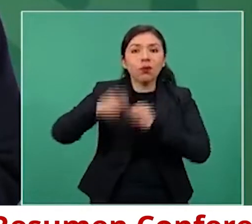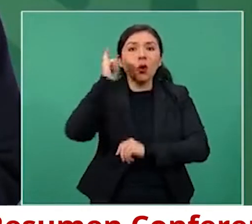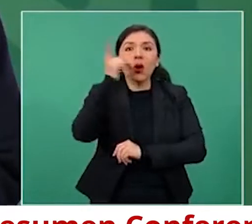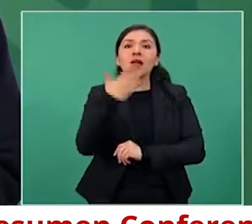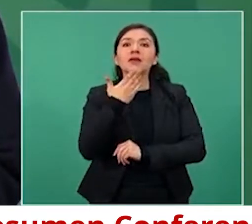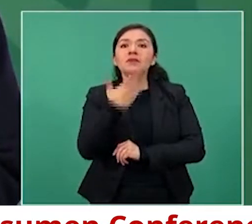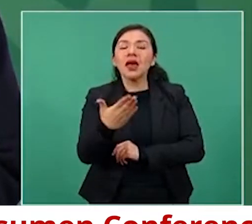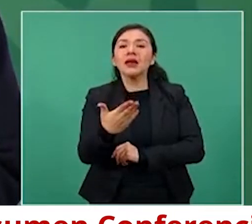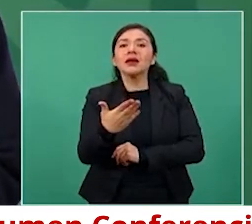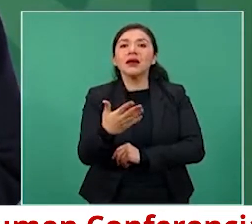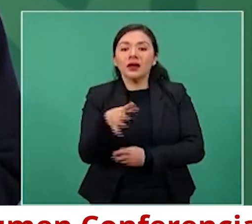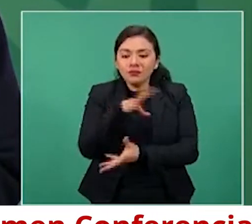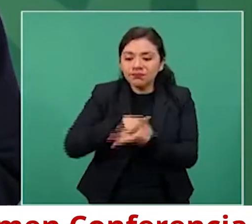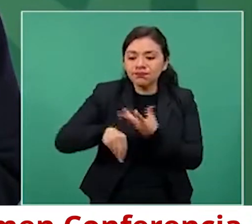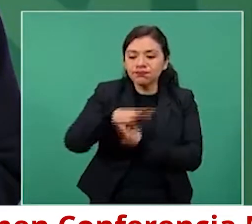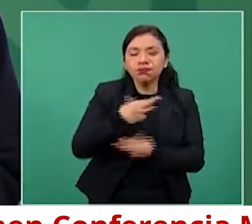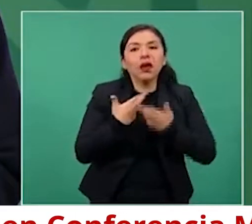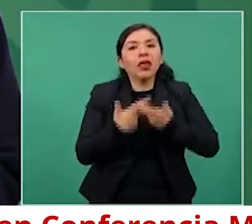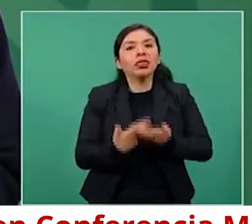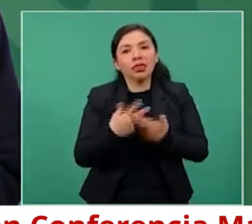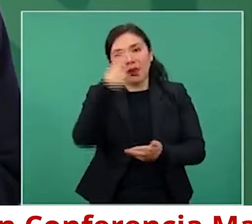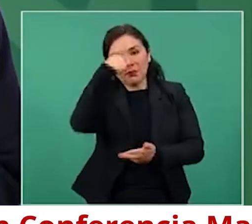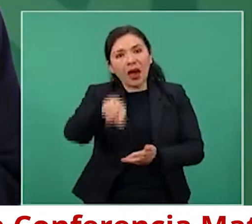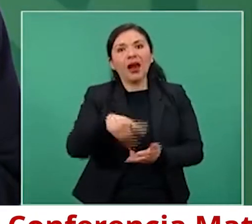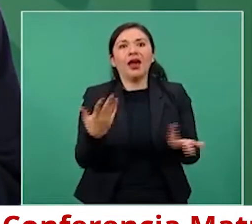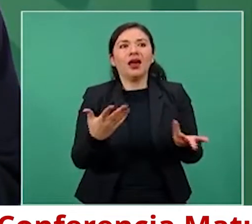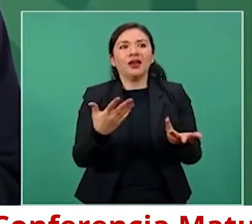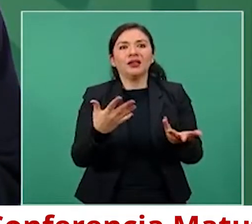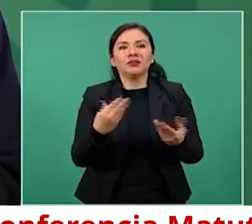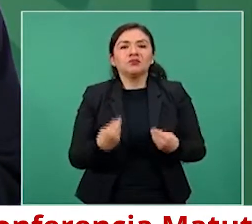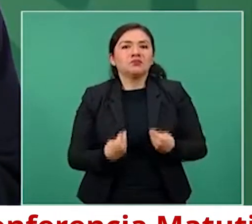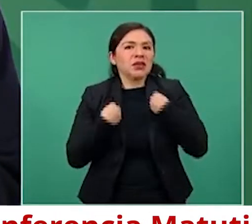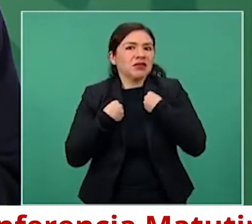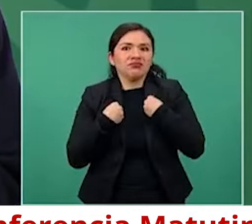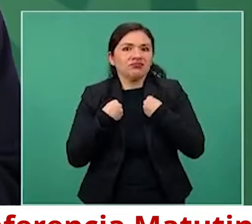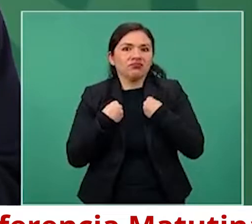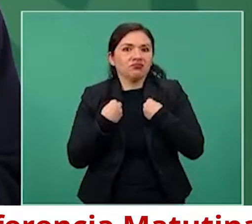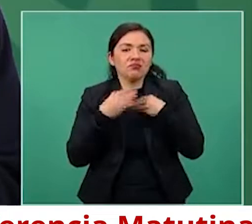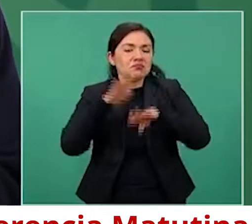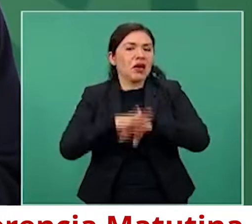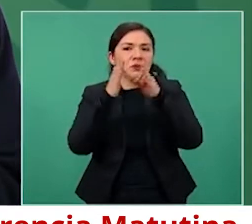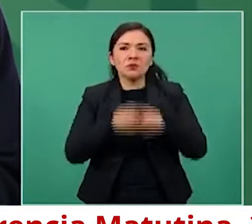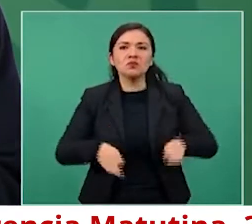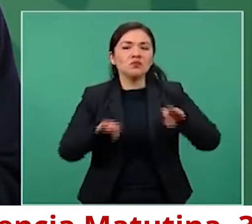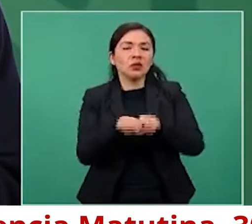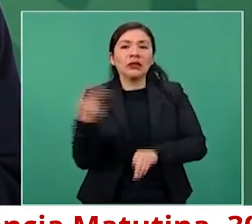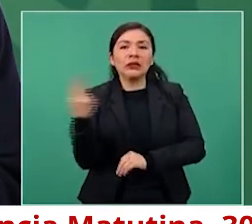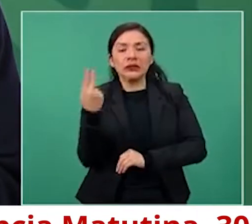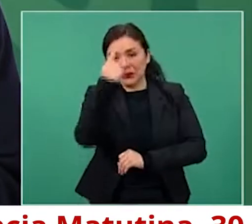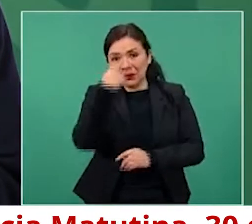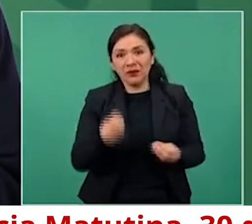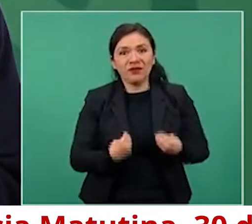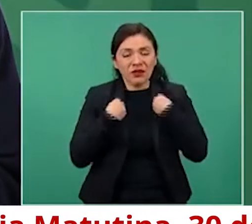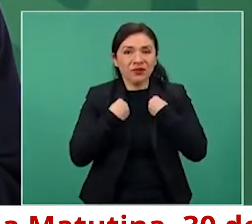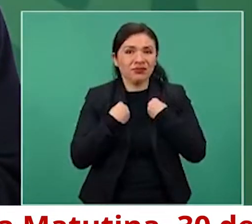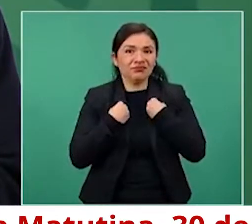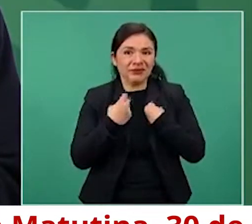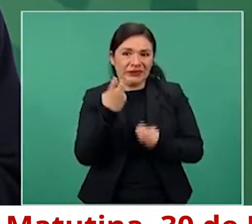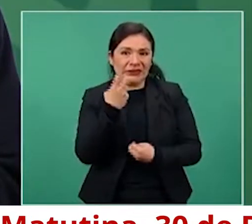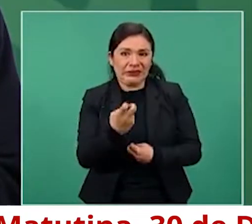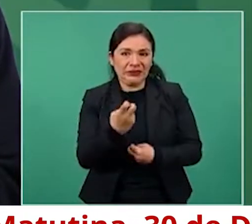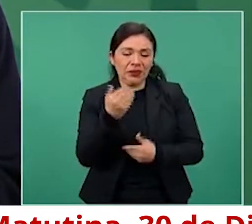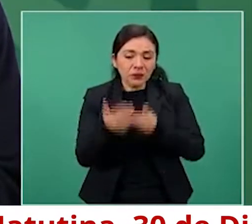para lo indispensable, para lo necesario,